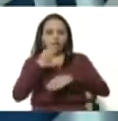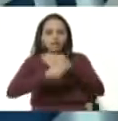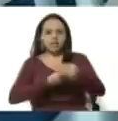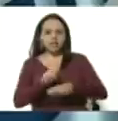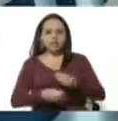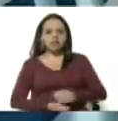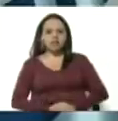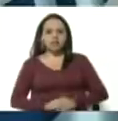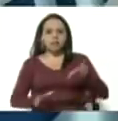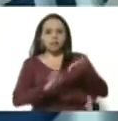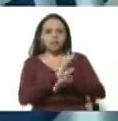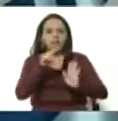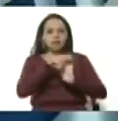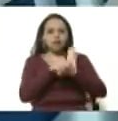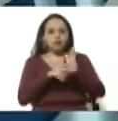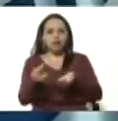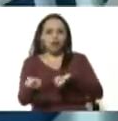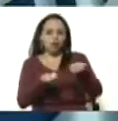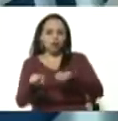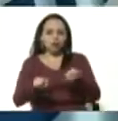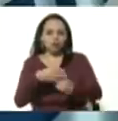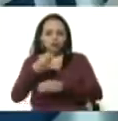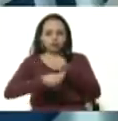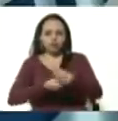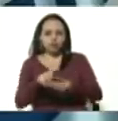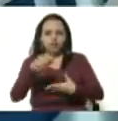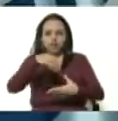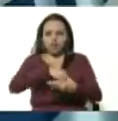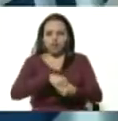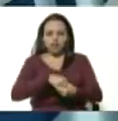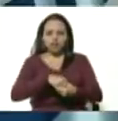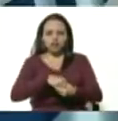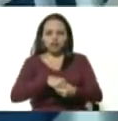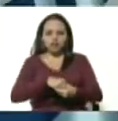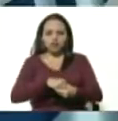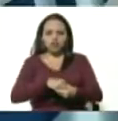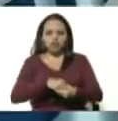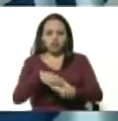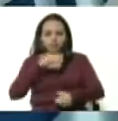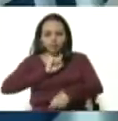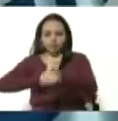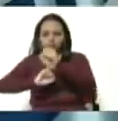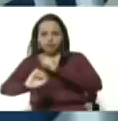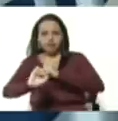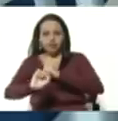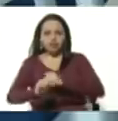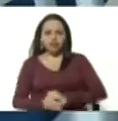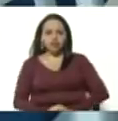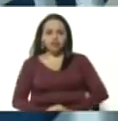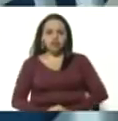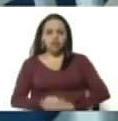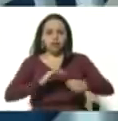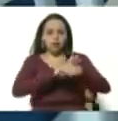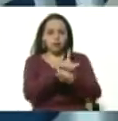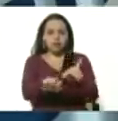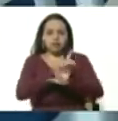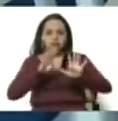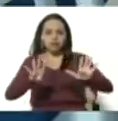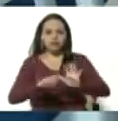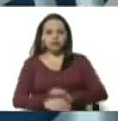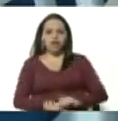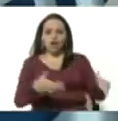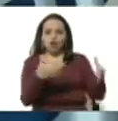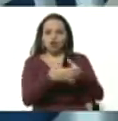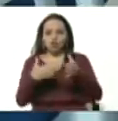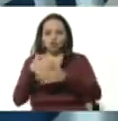en el marco de las medidas de control establecidas para combatir la pandemia COVID-19, grupos